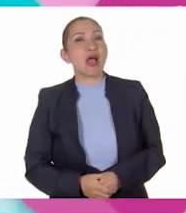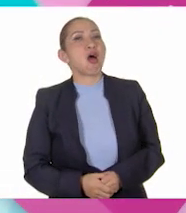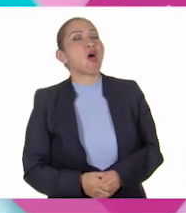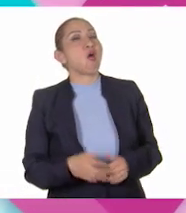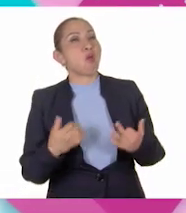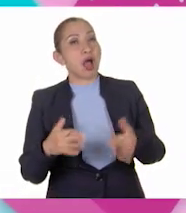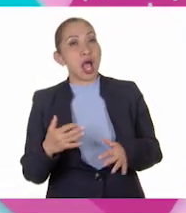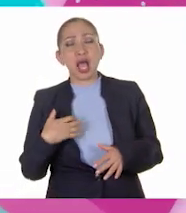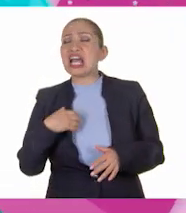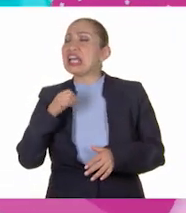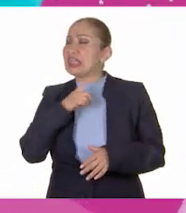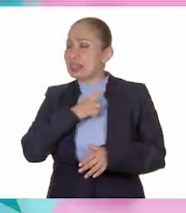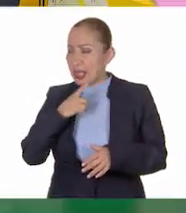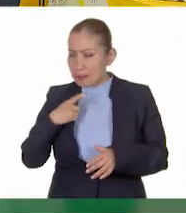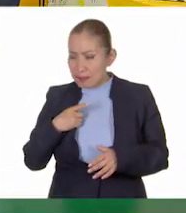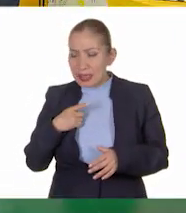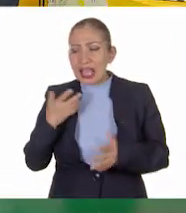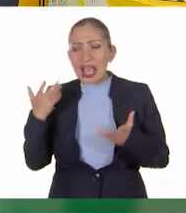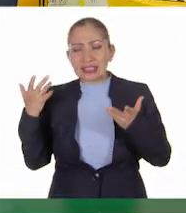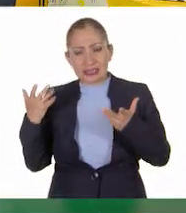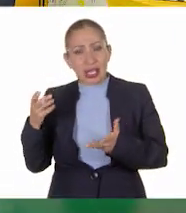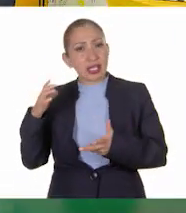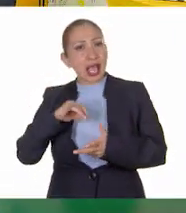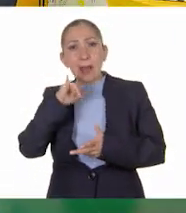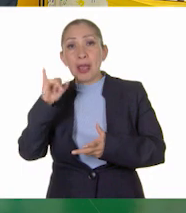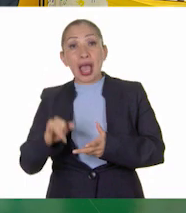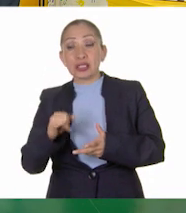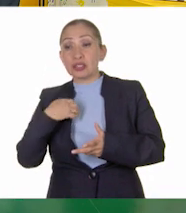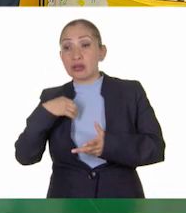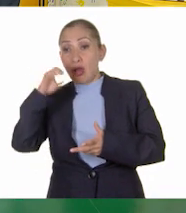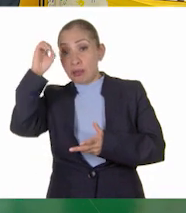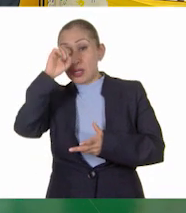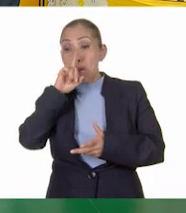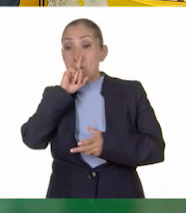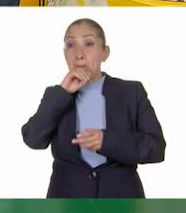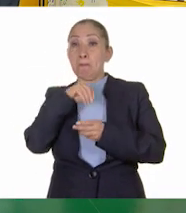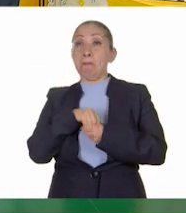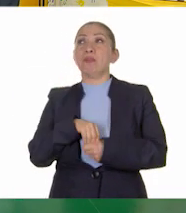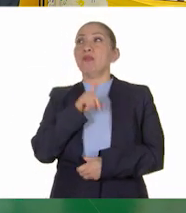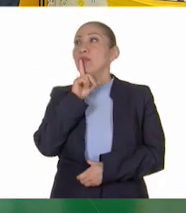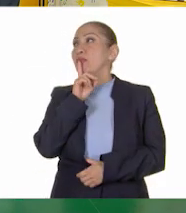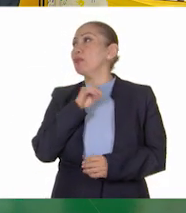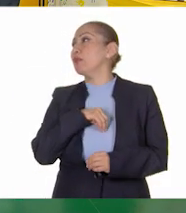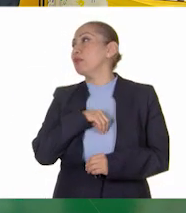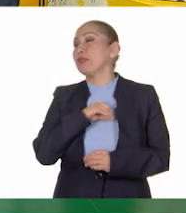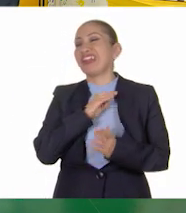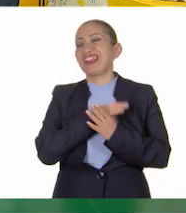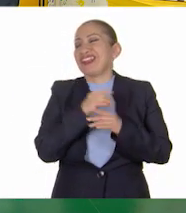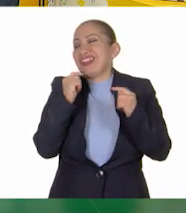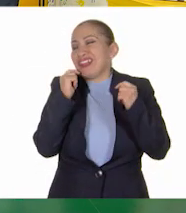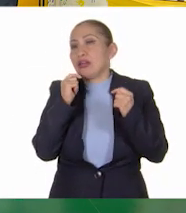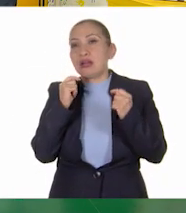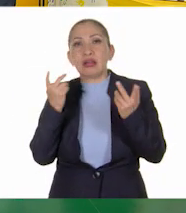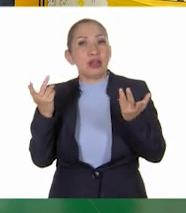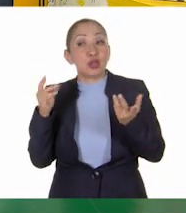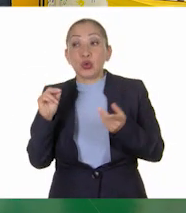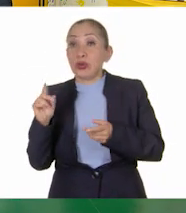¡Wow! Ceder en todo y nunca darte un punto de vista, quedarte callado, también implica un